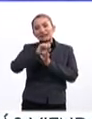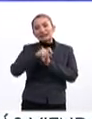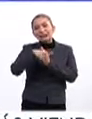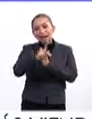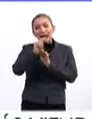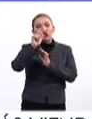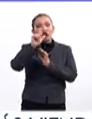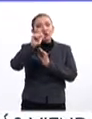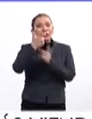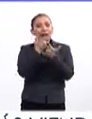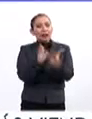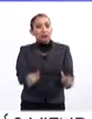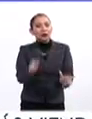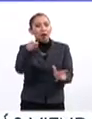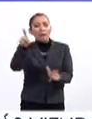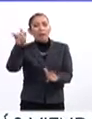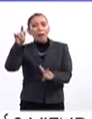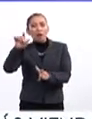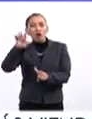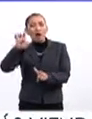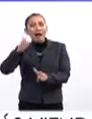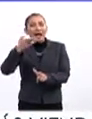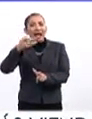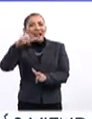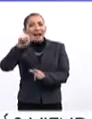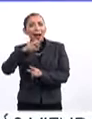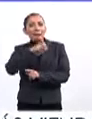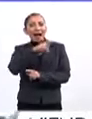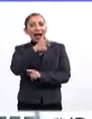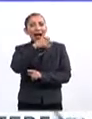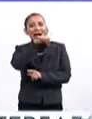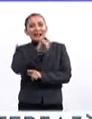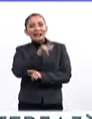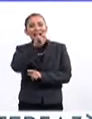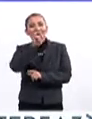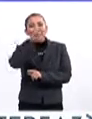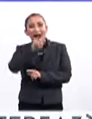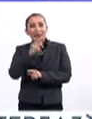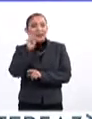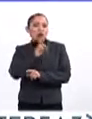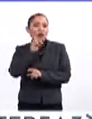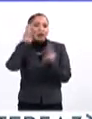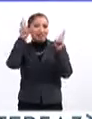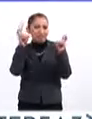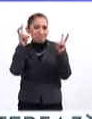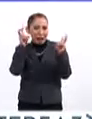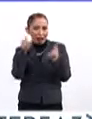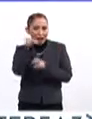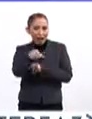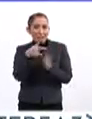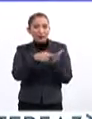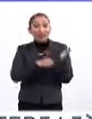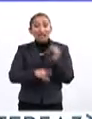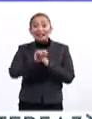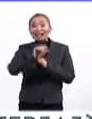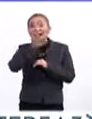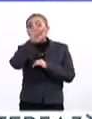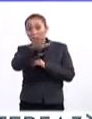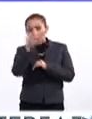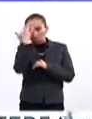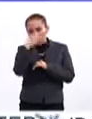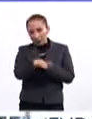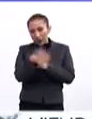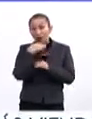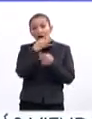teología de la liberación, como Pablo Elguera, Magali Lara, en cuestión también de feminismos, porque en 1975, como